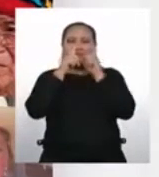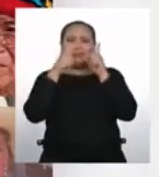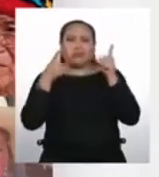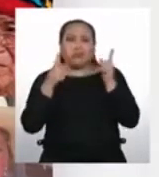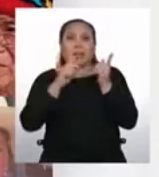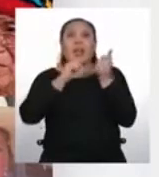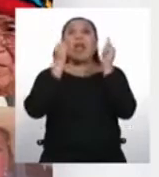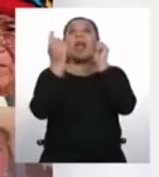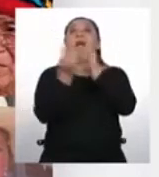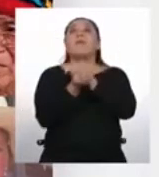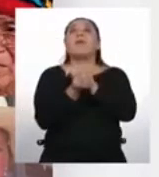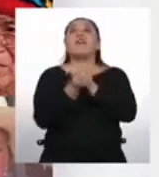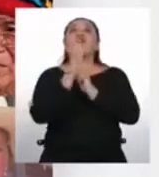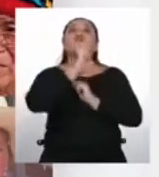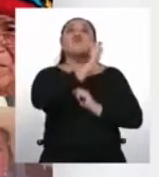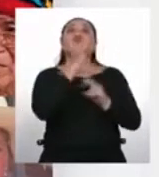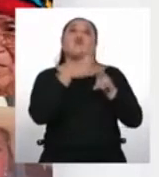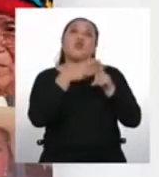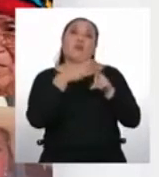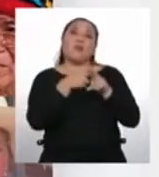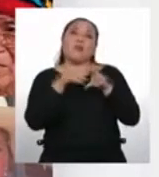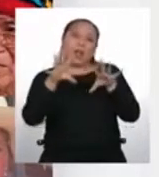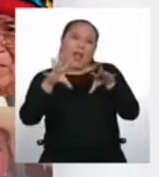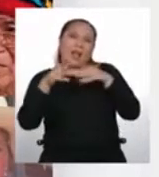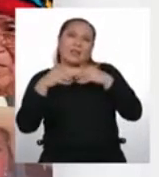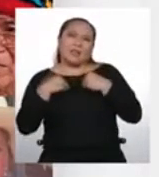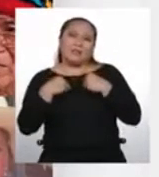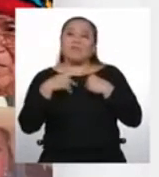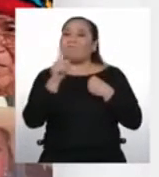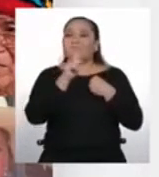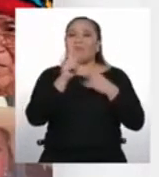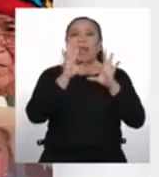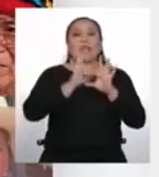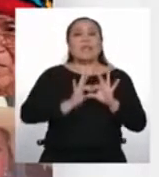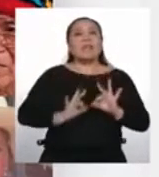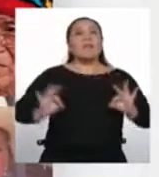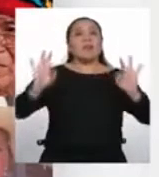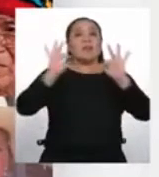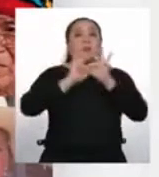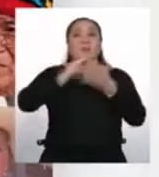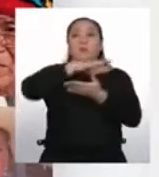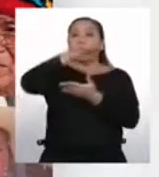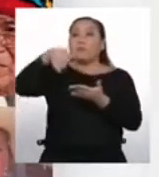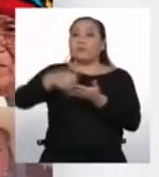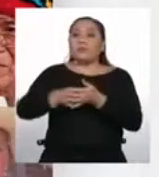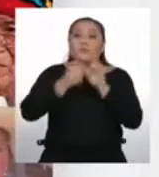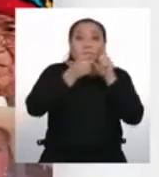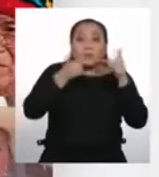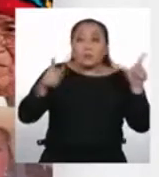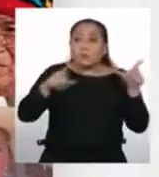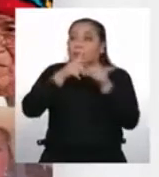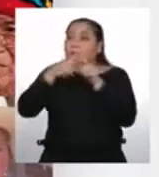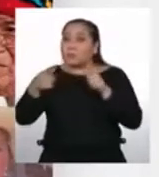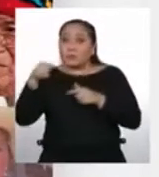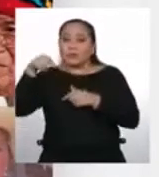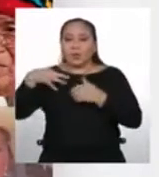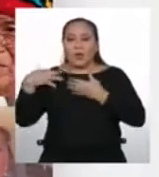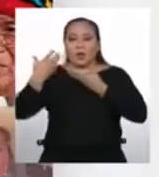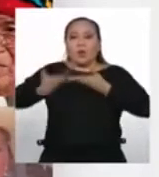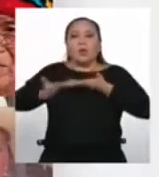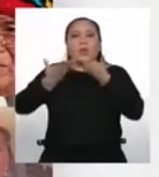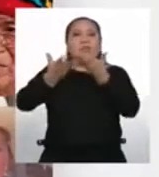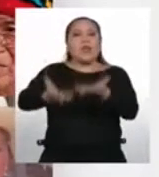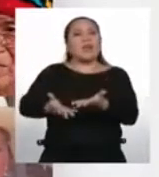sus nombres para ser aceptadas. Es importante recalcar que todas las lenguas son transmisoras de sabiduría,